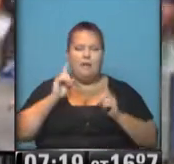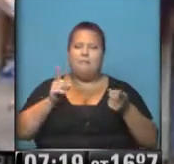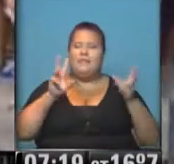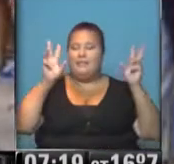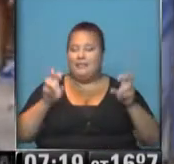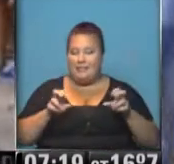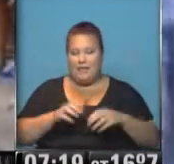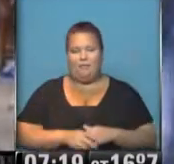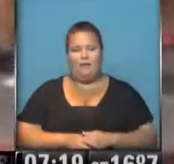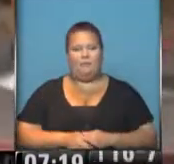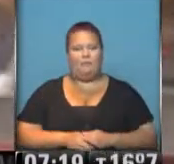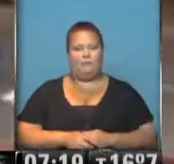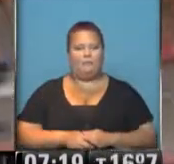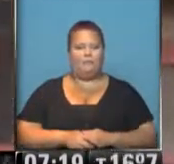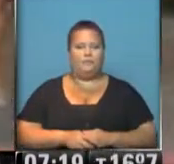concepto y criterio.